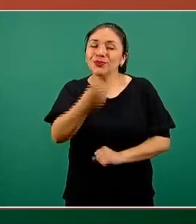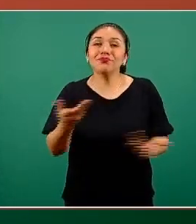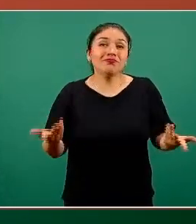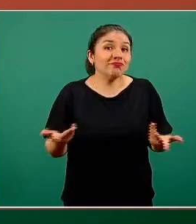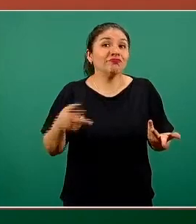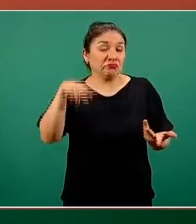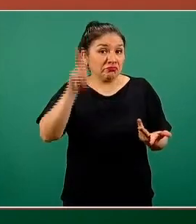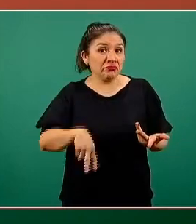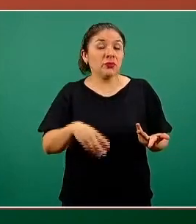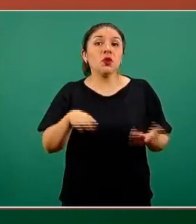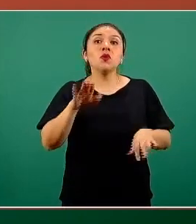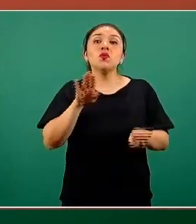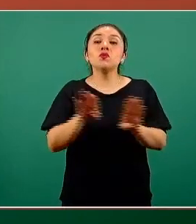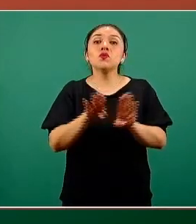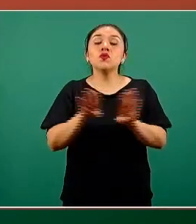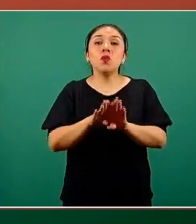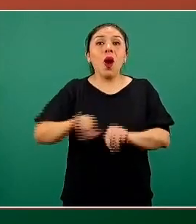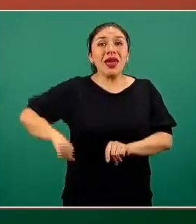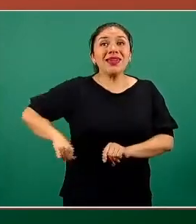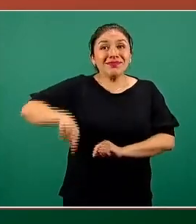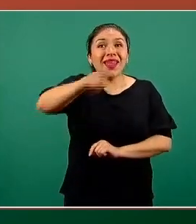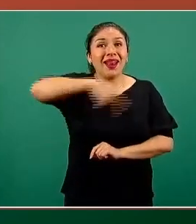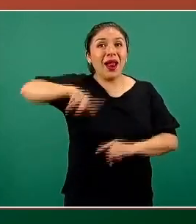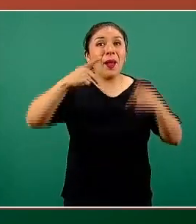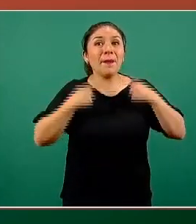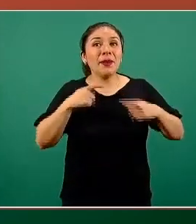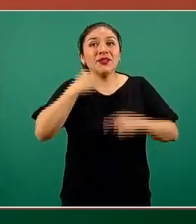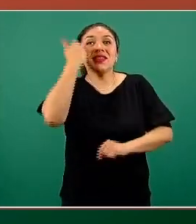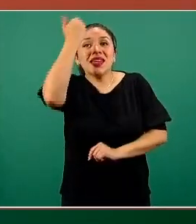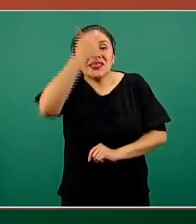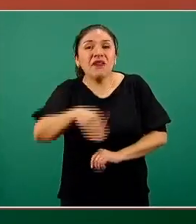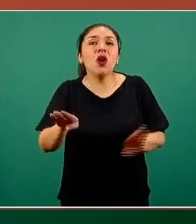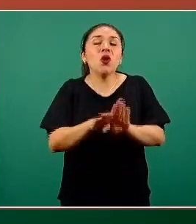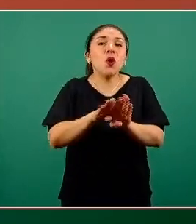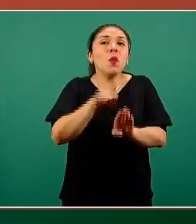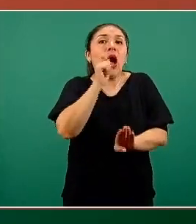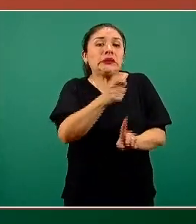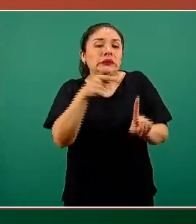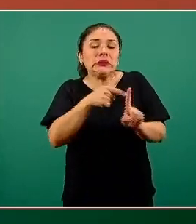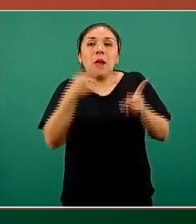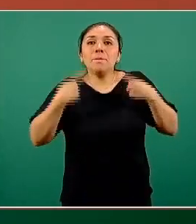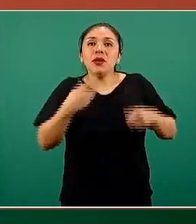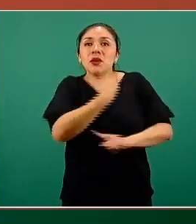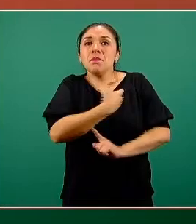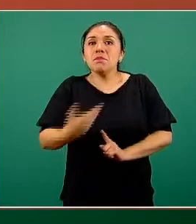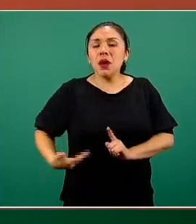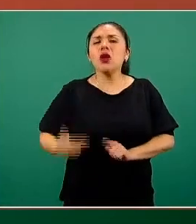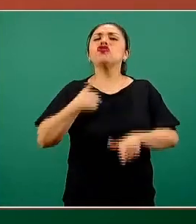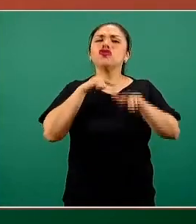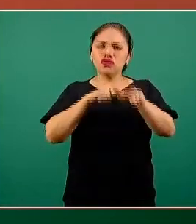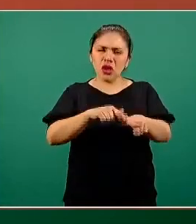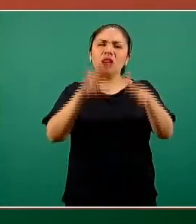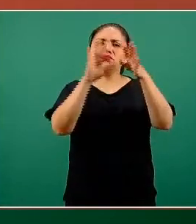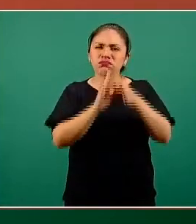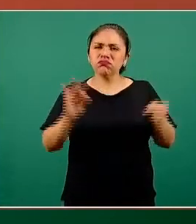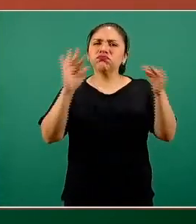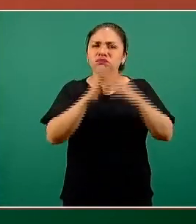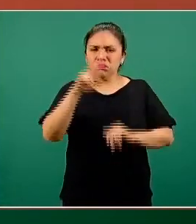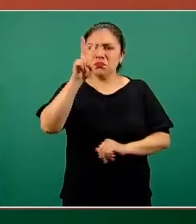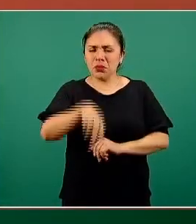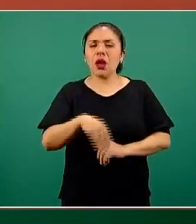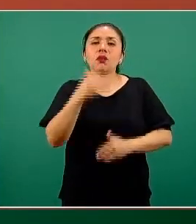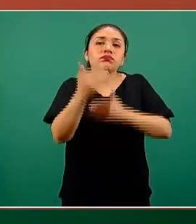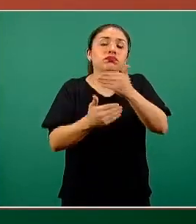la parte de interés público que es el estado de salud que guarda el jefe de la nación, la seguiremos haciendo del conocimiento,